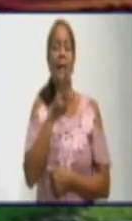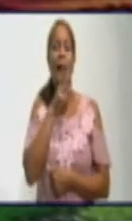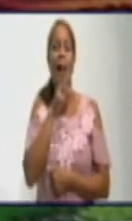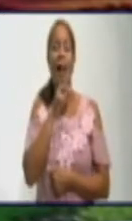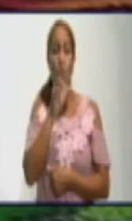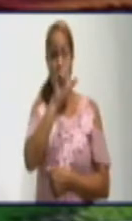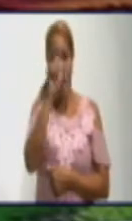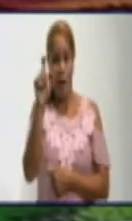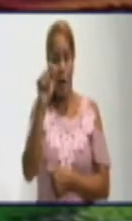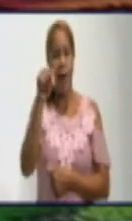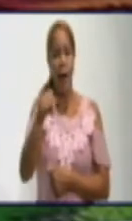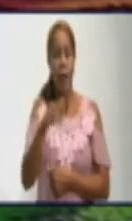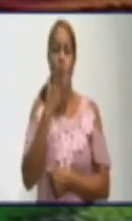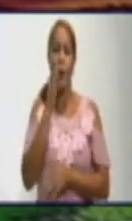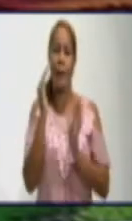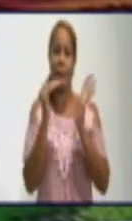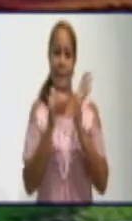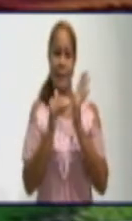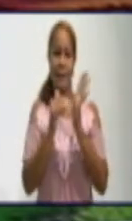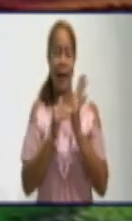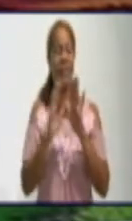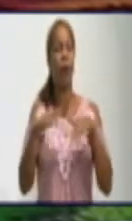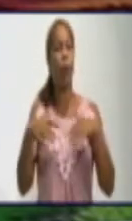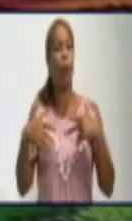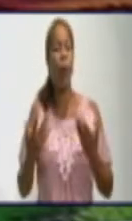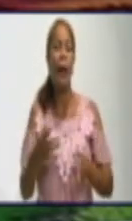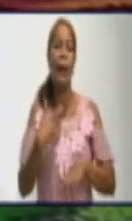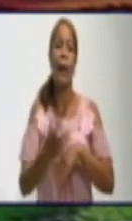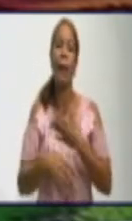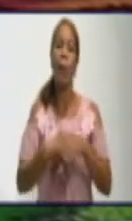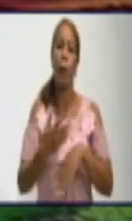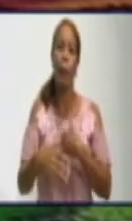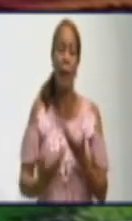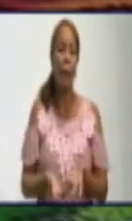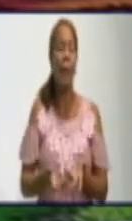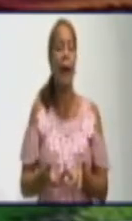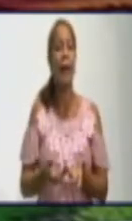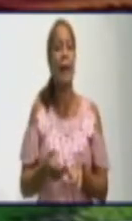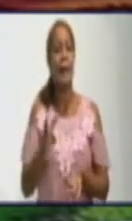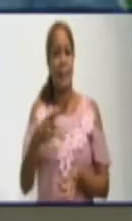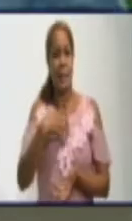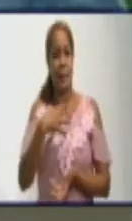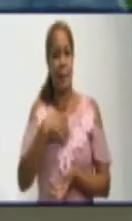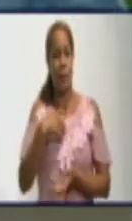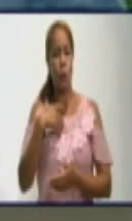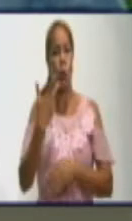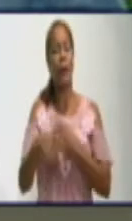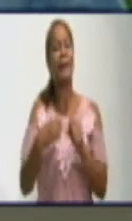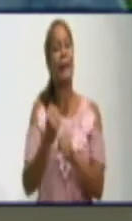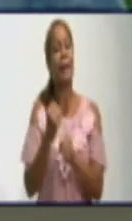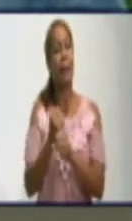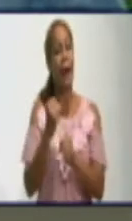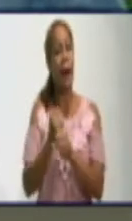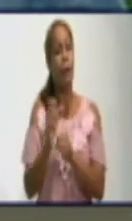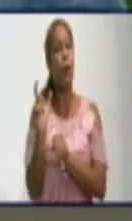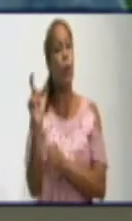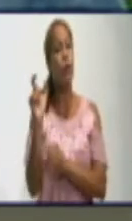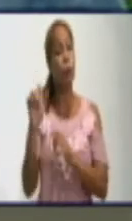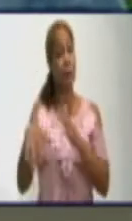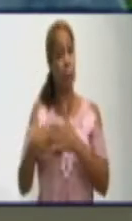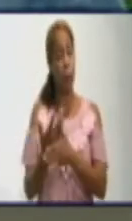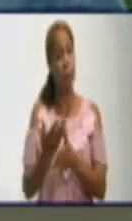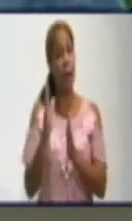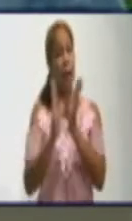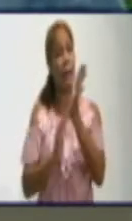de Granma. Millán, buenas tardes. ¿Cuál es la panorámica con la que han estado trabajando ustedes en los últimos días en meses